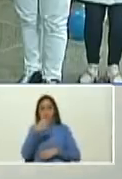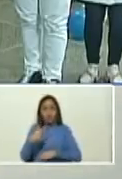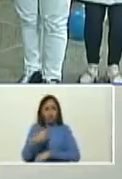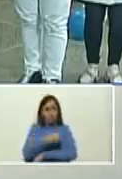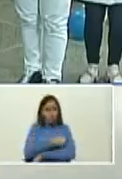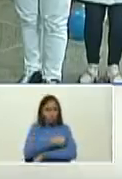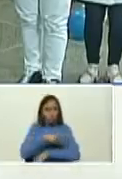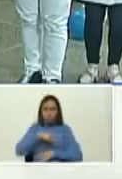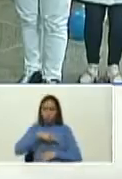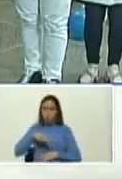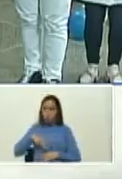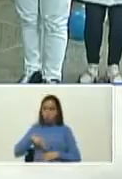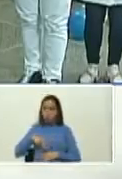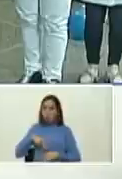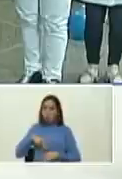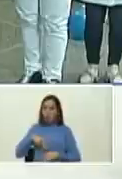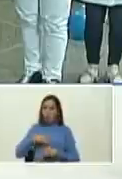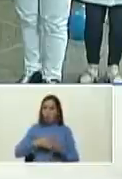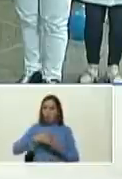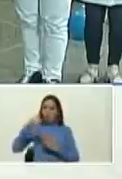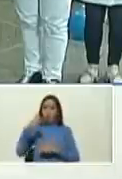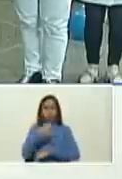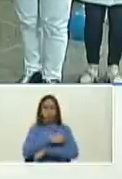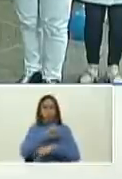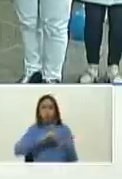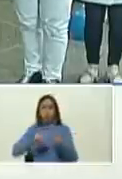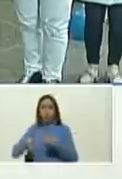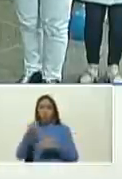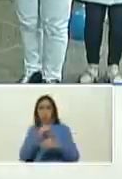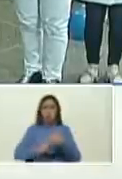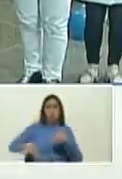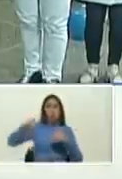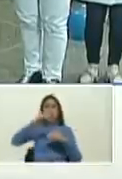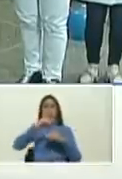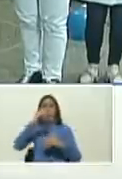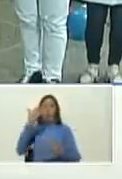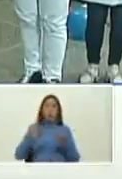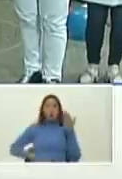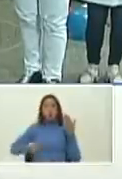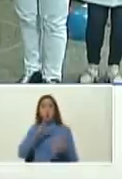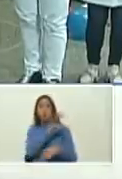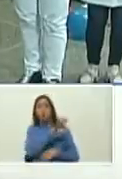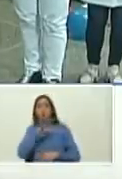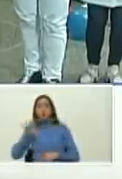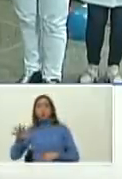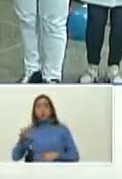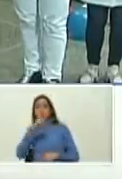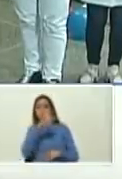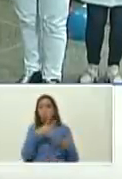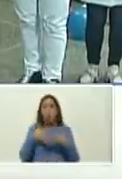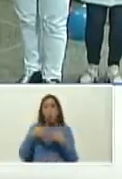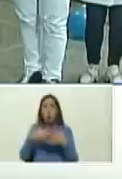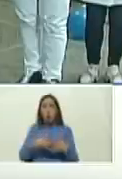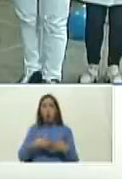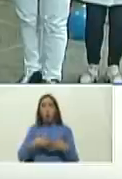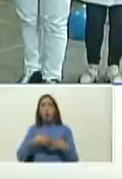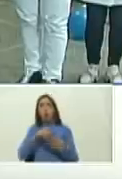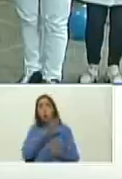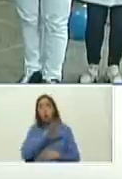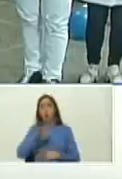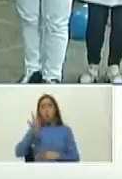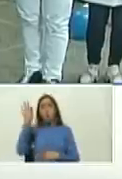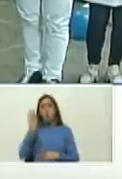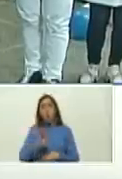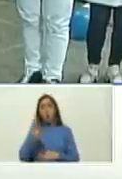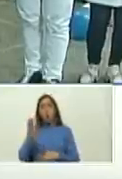nosotros pasamos de largo a Estados Unidos en el porcentaje vacunado Estados Unidos se se congeló en el 54%